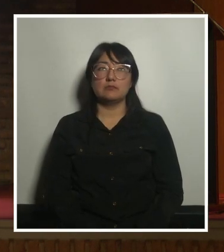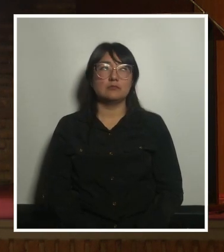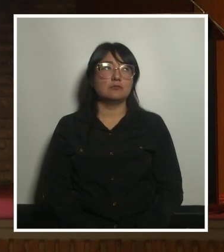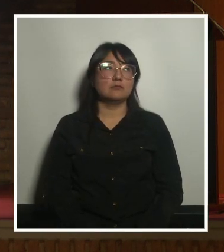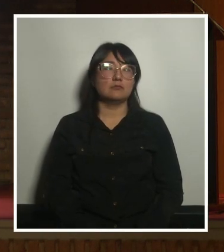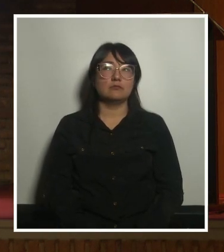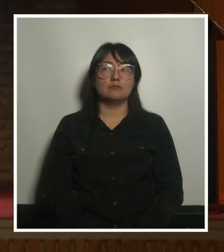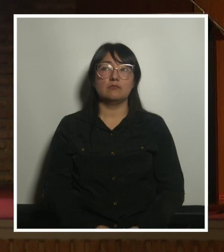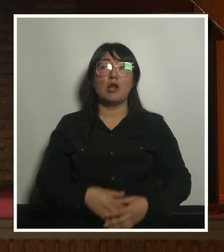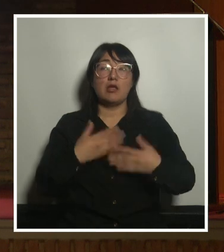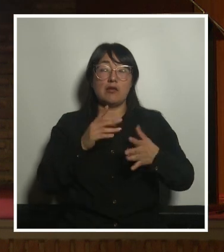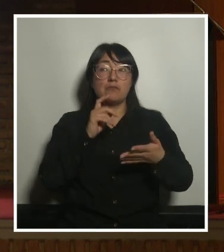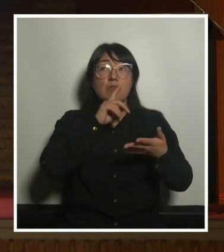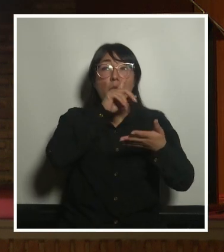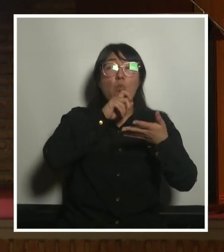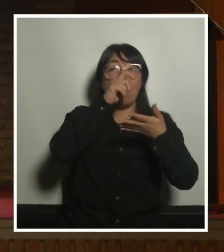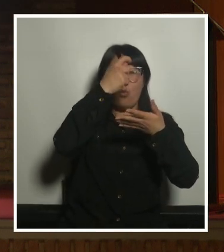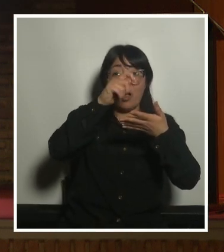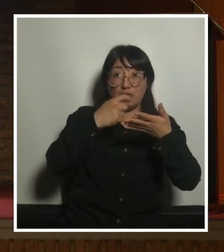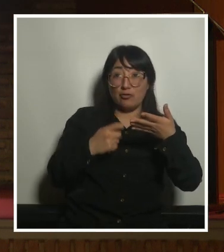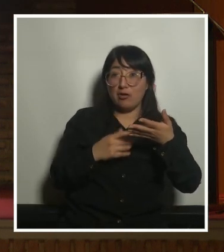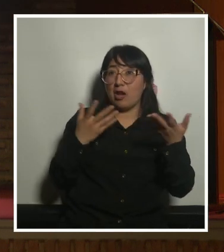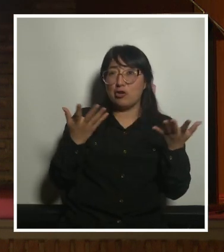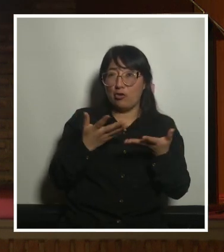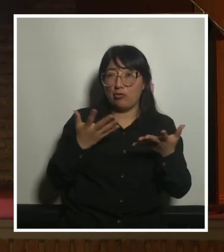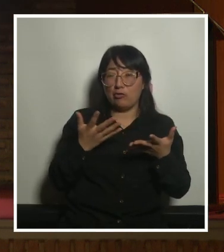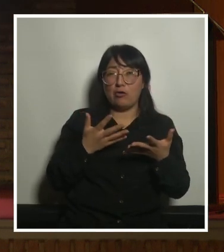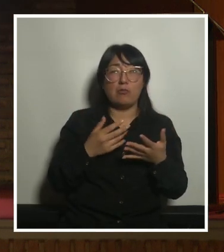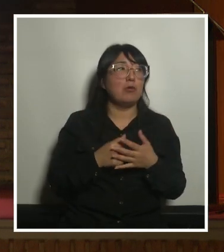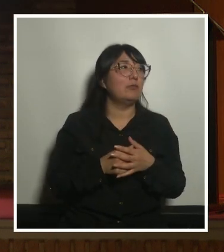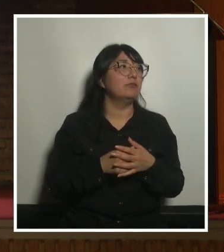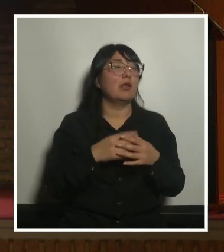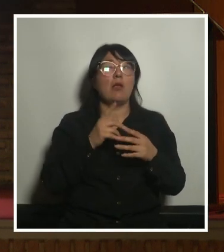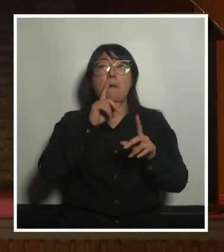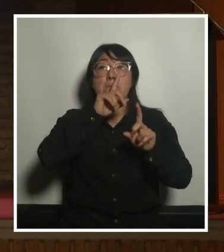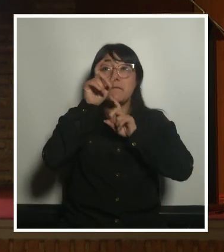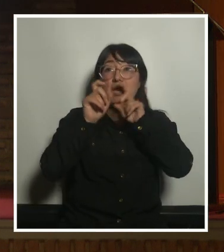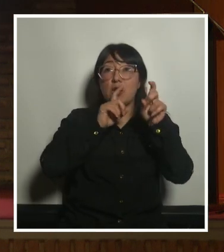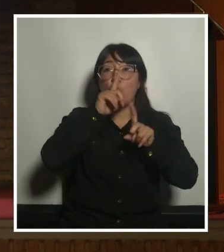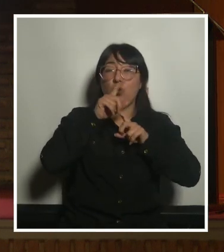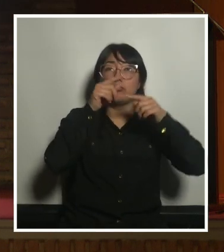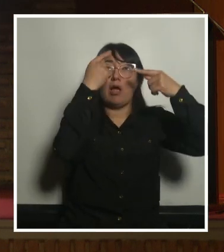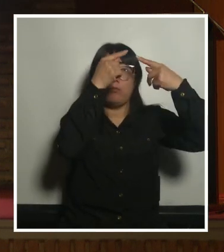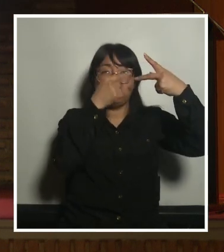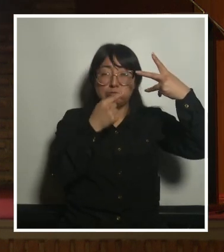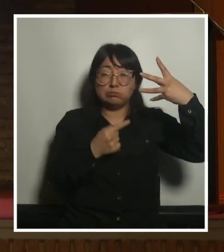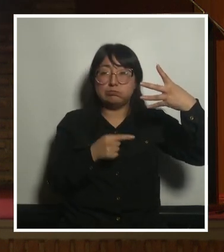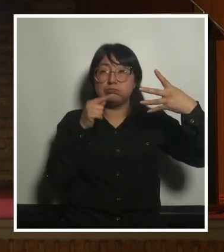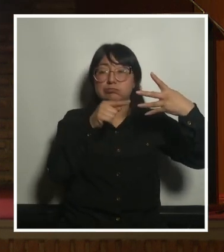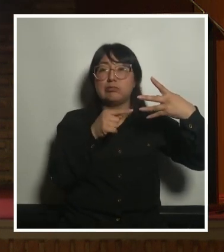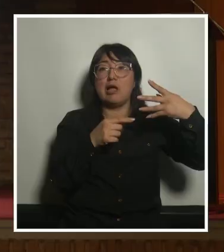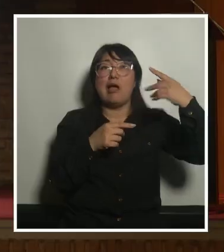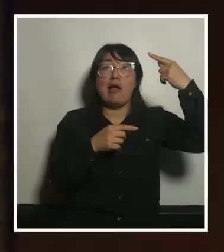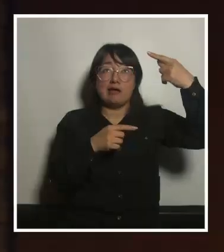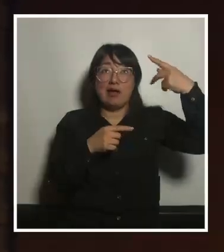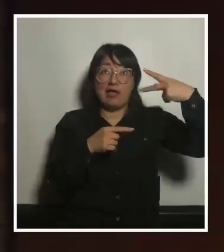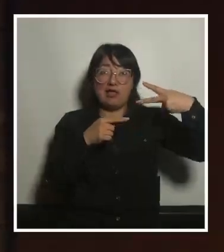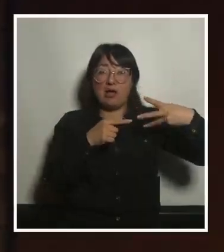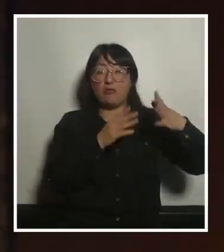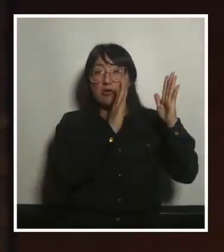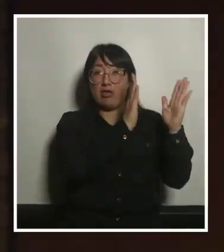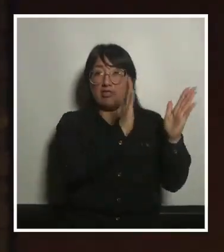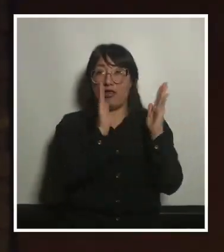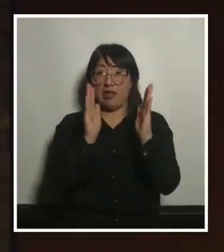el cuestionario urbano de los cuidados sería como todo un set de preguntas por cada uno de estos de esas tres escalas